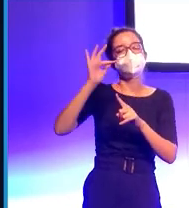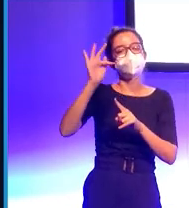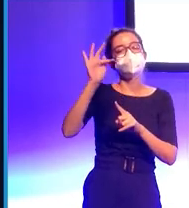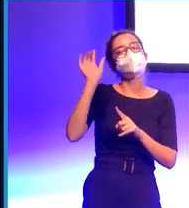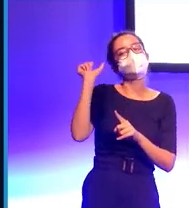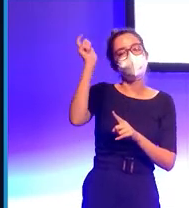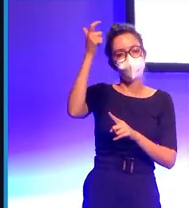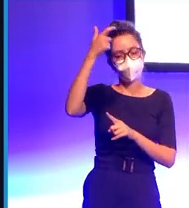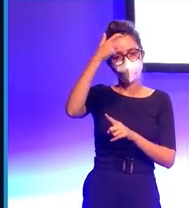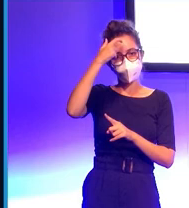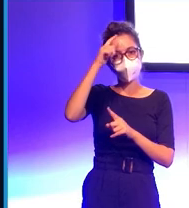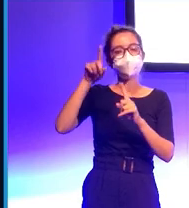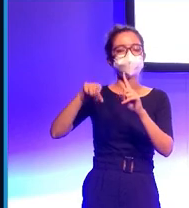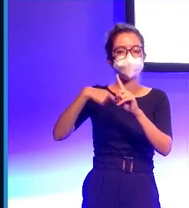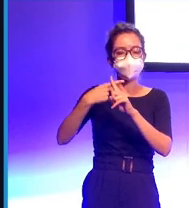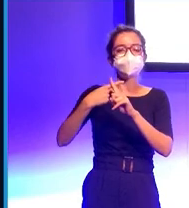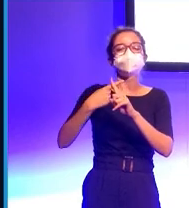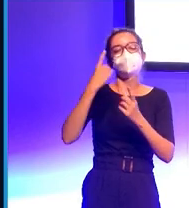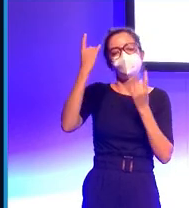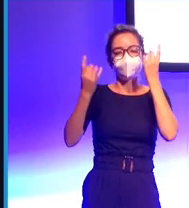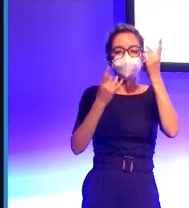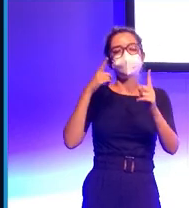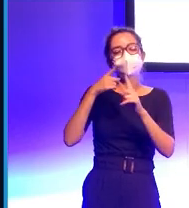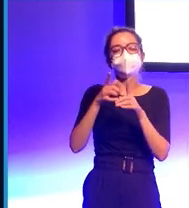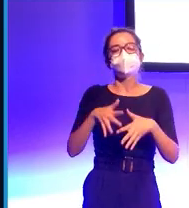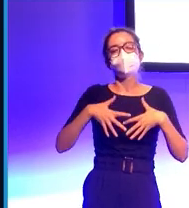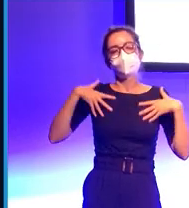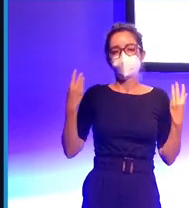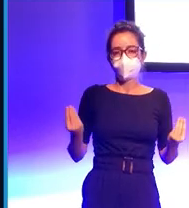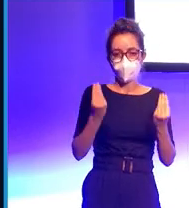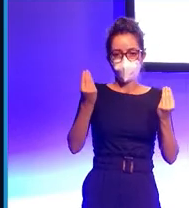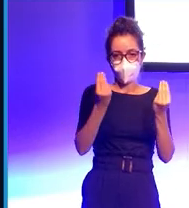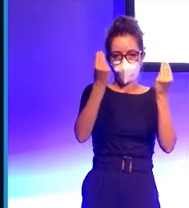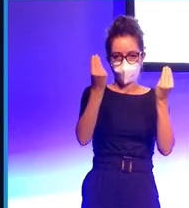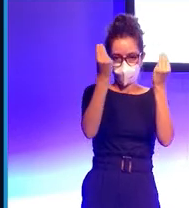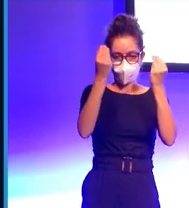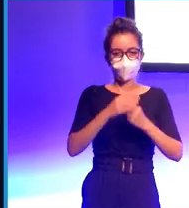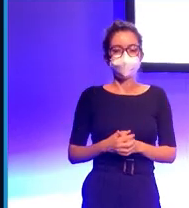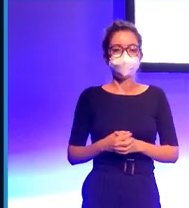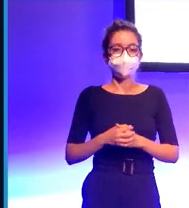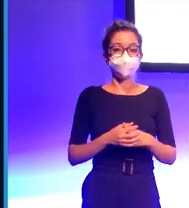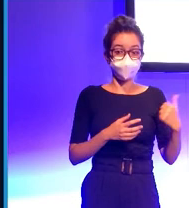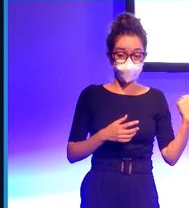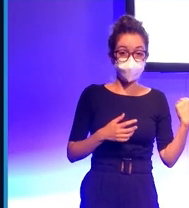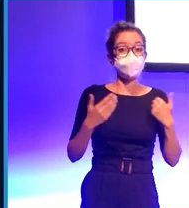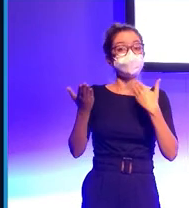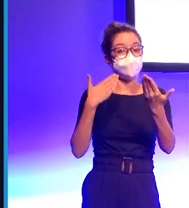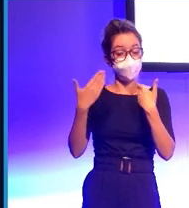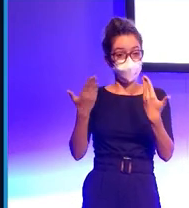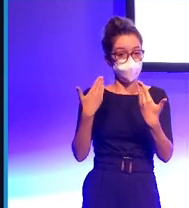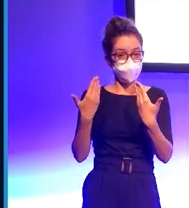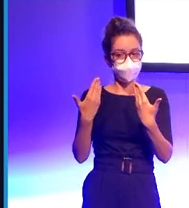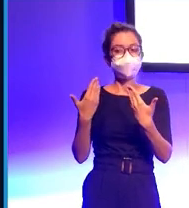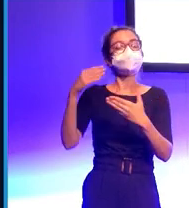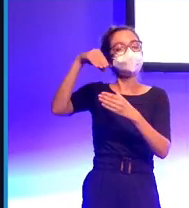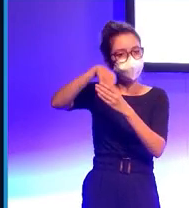ayudarte a hacer ejercicios que te ayudan a mejorar tu bienestar emocional. Y hemos implementado estos diálogos, estas siete sesiones en